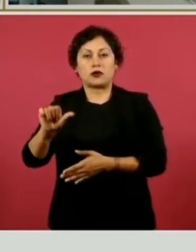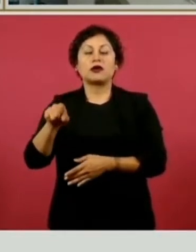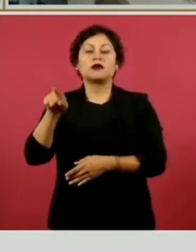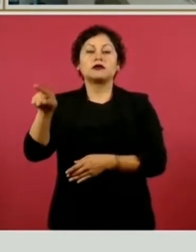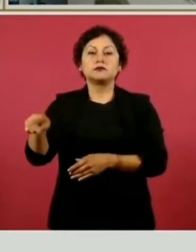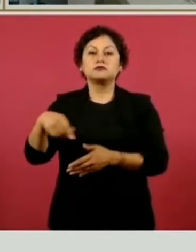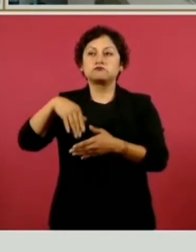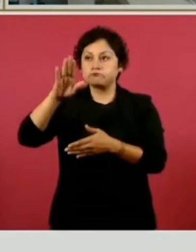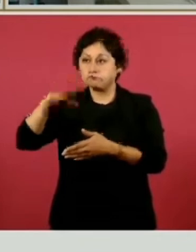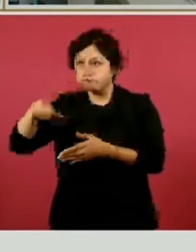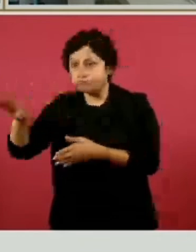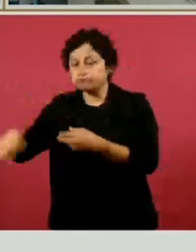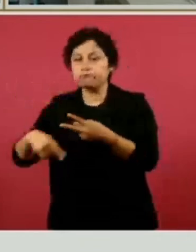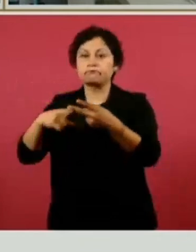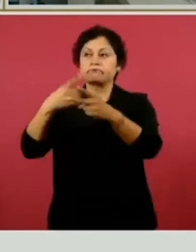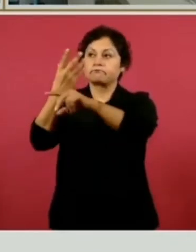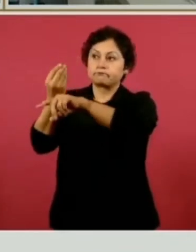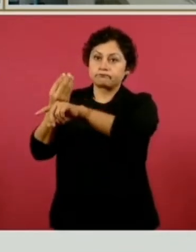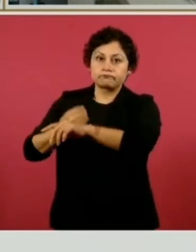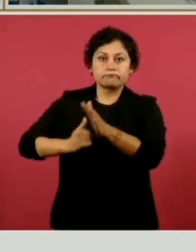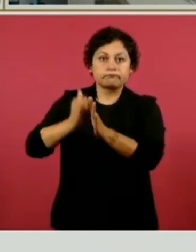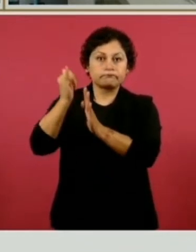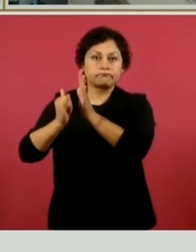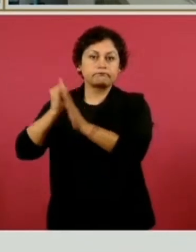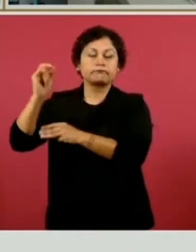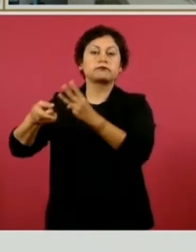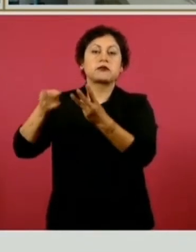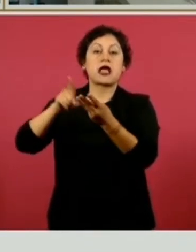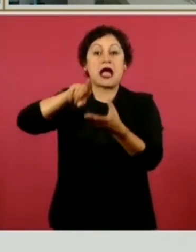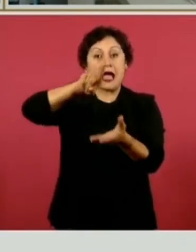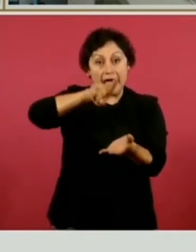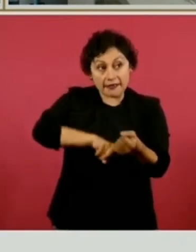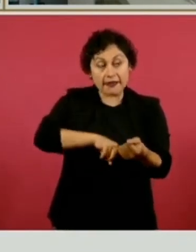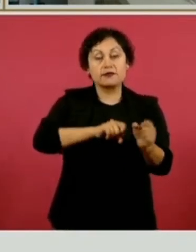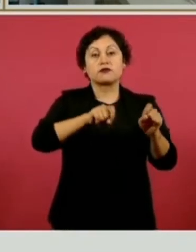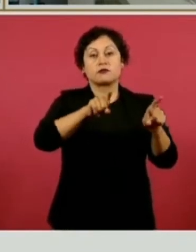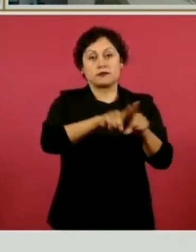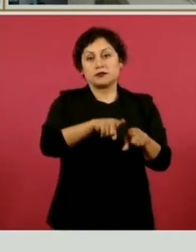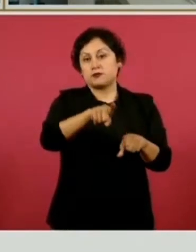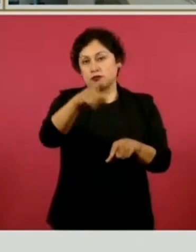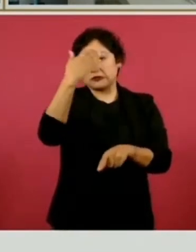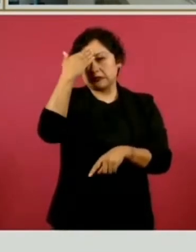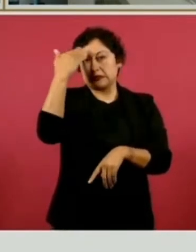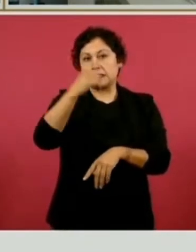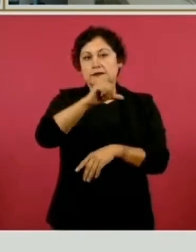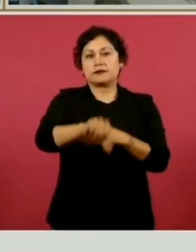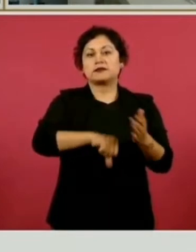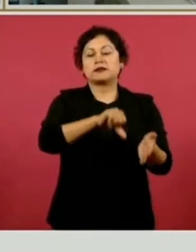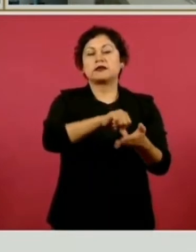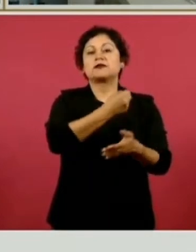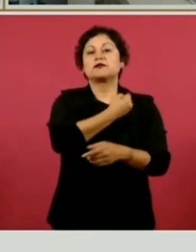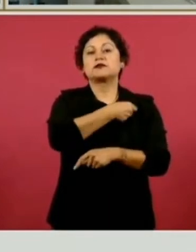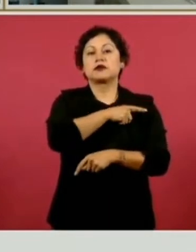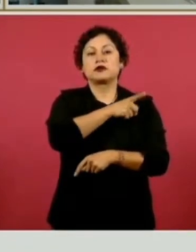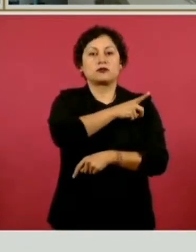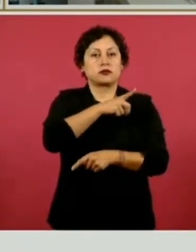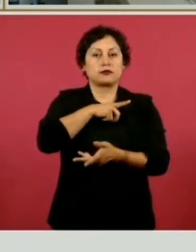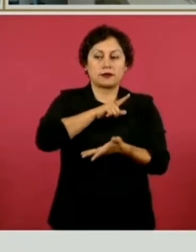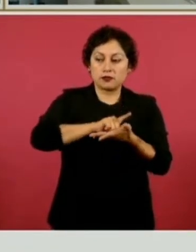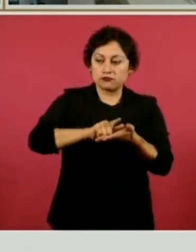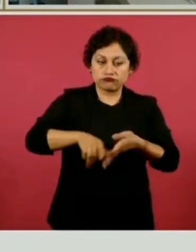fachadas, reconstrucción de fachadas, pintura de interiores, porque también los centros de salud tienen que tener espacios dignos,